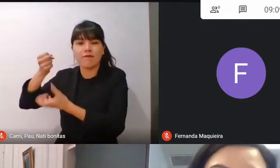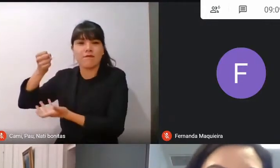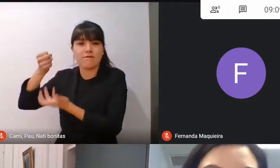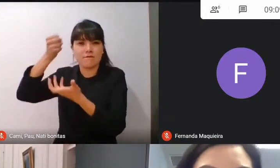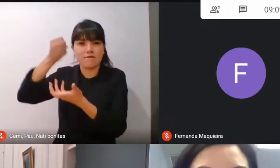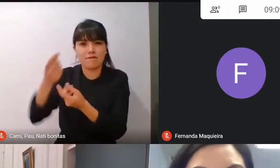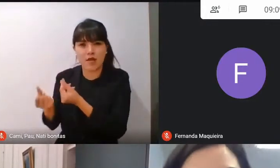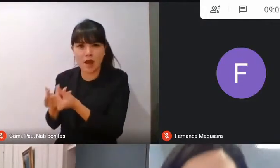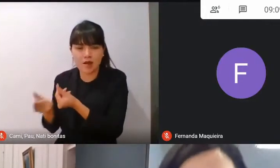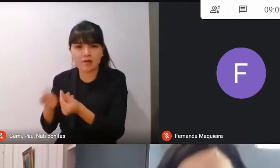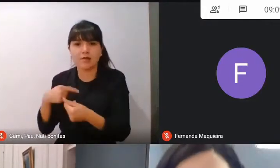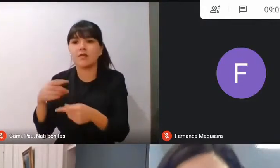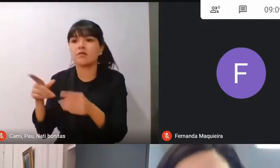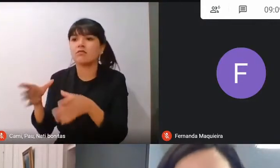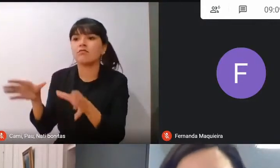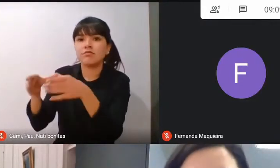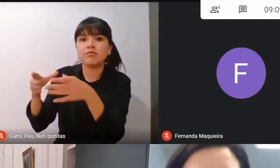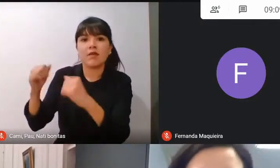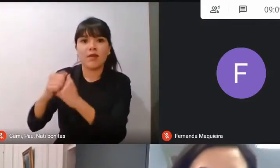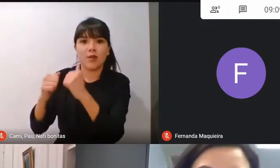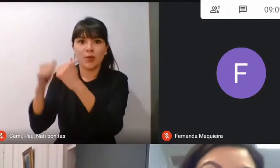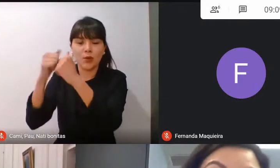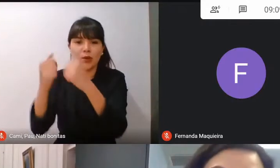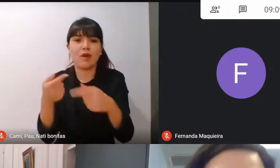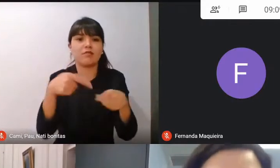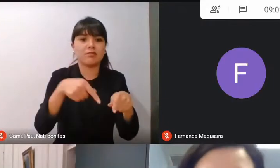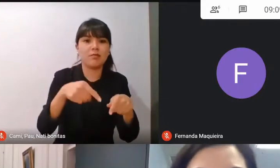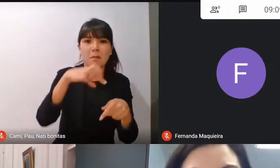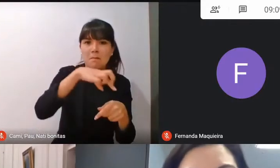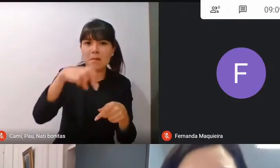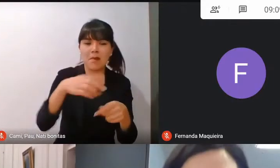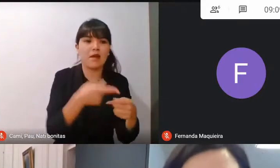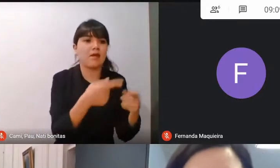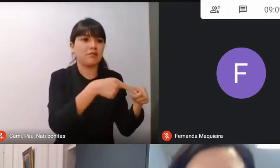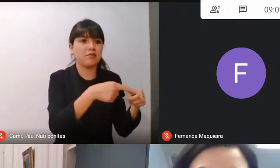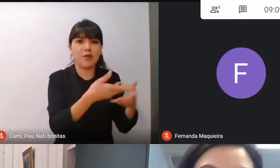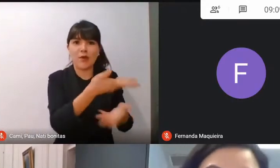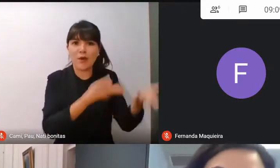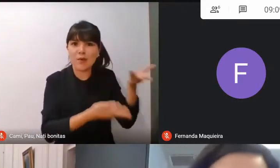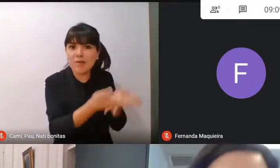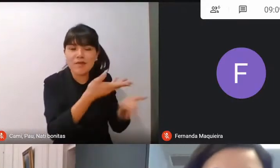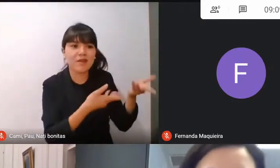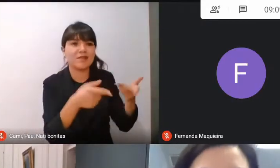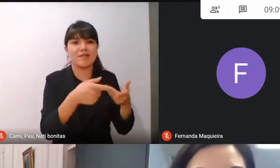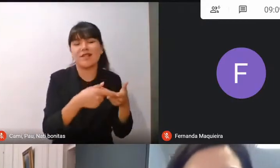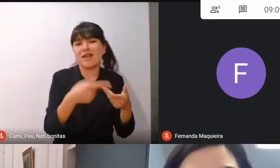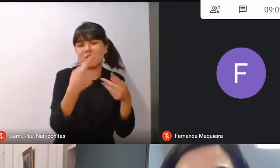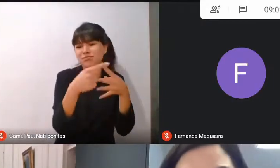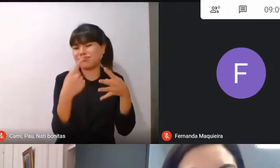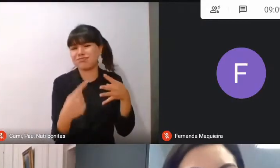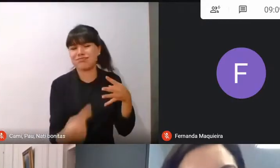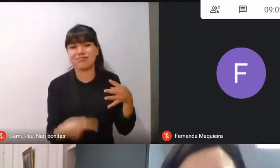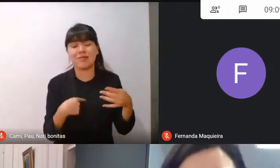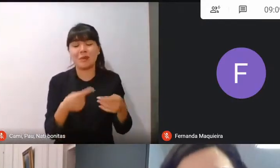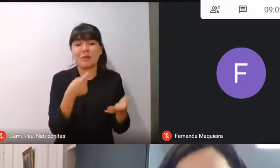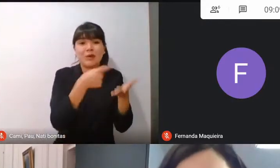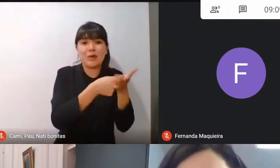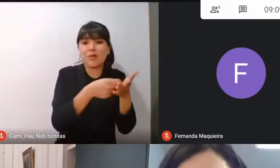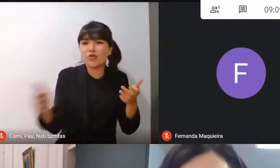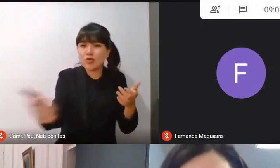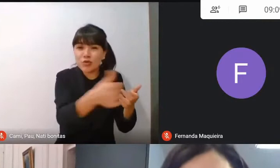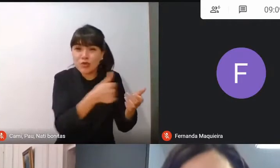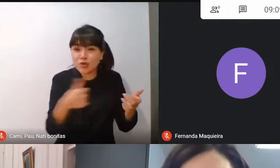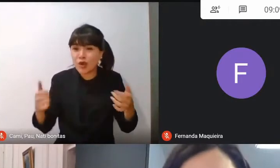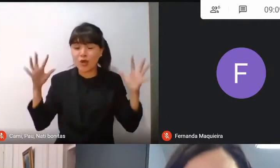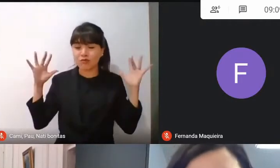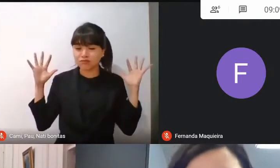infraestructura, TP, obviamente, psicosocial, convivencia, operaciones, compras, o sea, todo, todo,